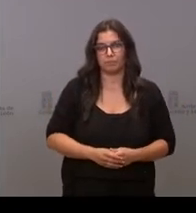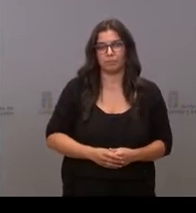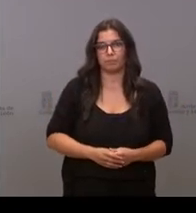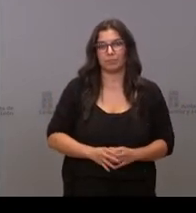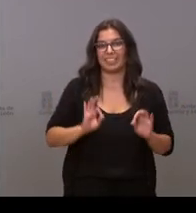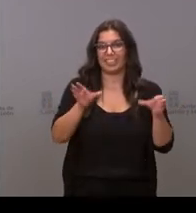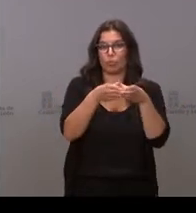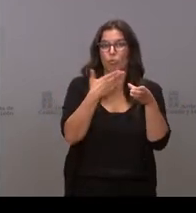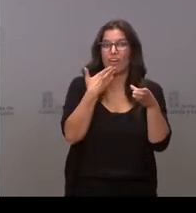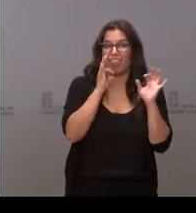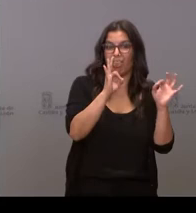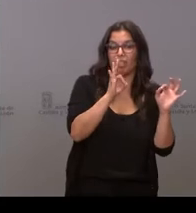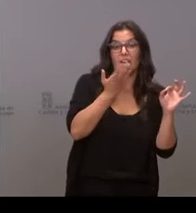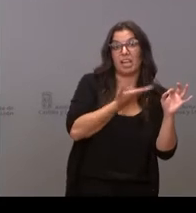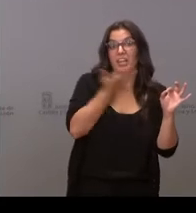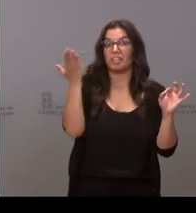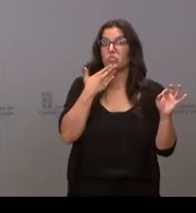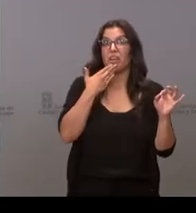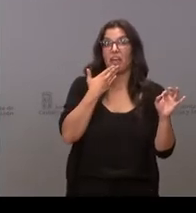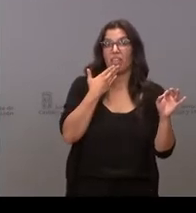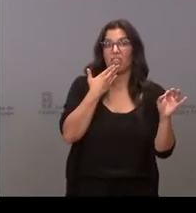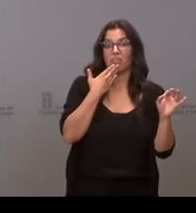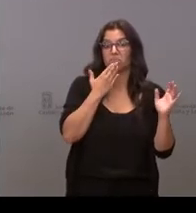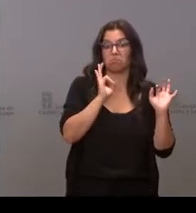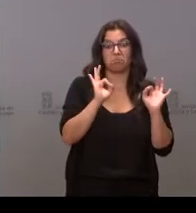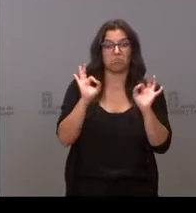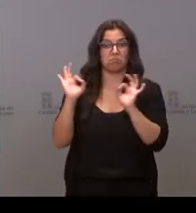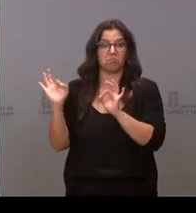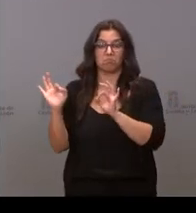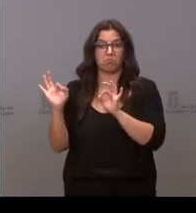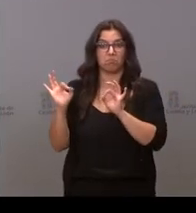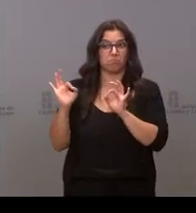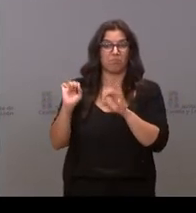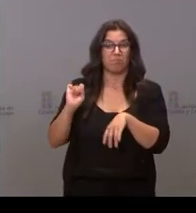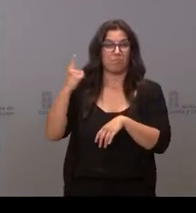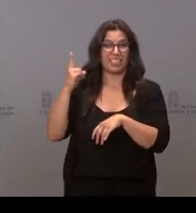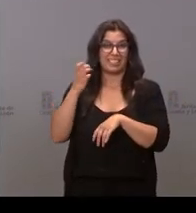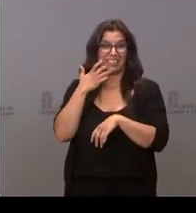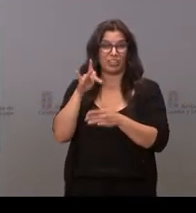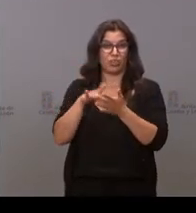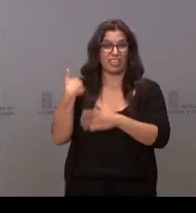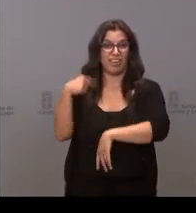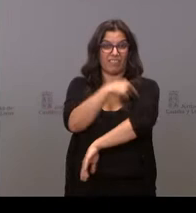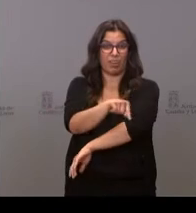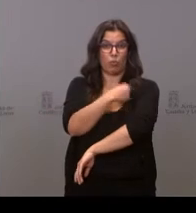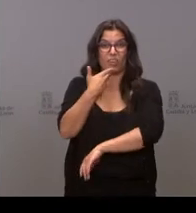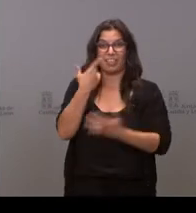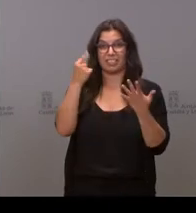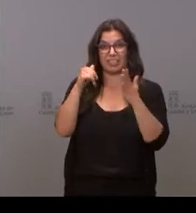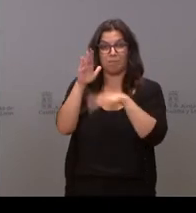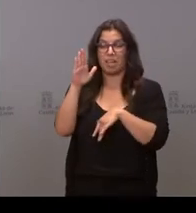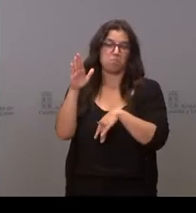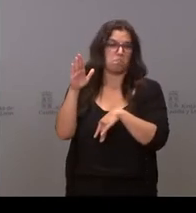grupo de edad, mientras que en el resto de grupos de edad, sustancialmente entre los vacunados, por encima de 60 años, la incidencia